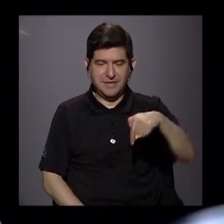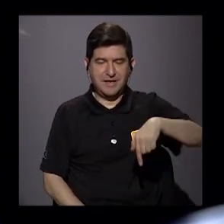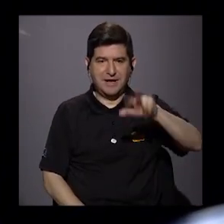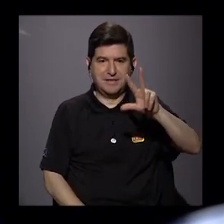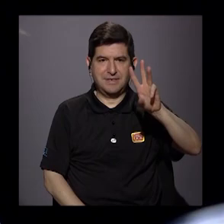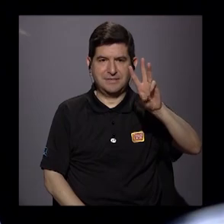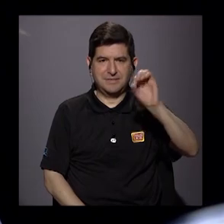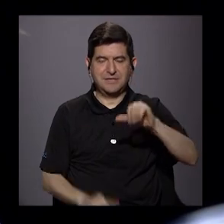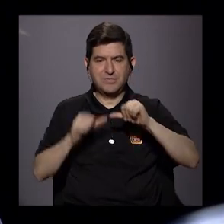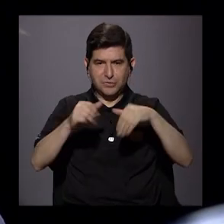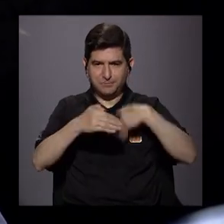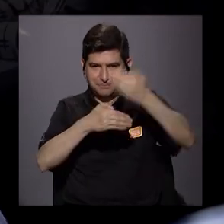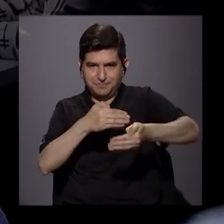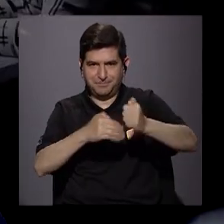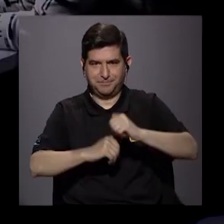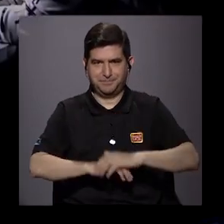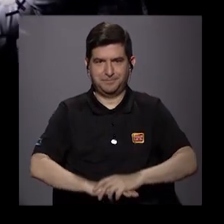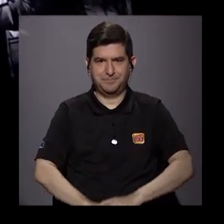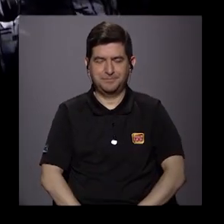360, ya casi regresamos.